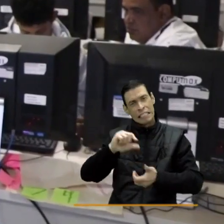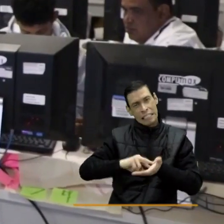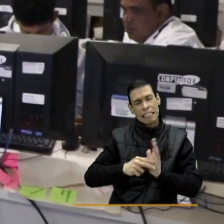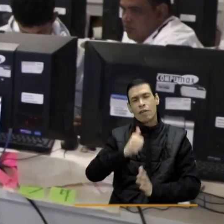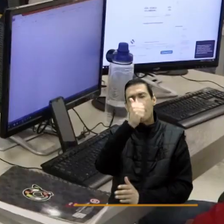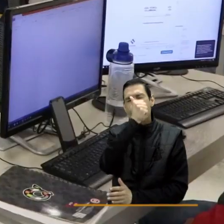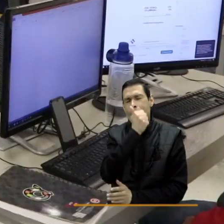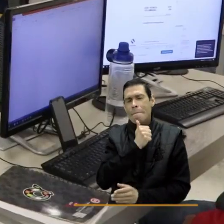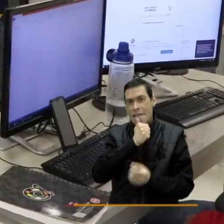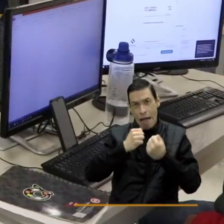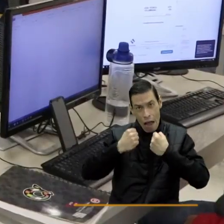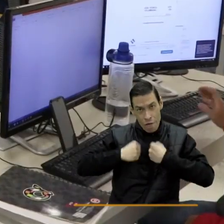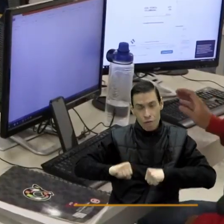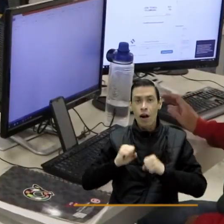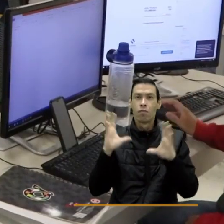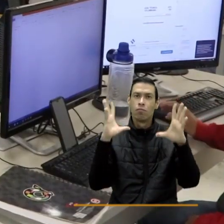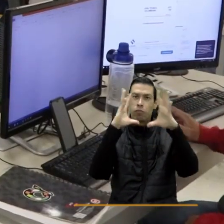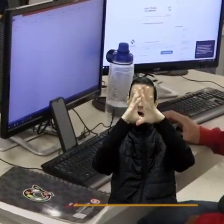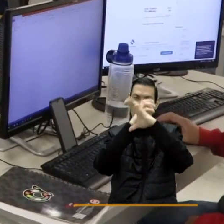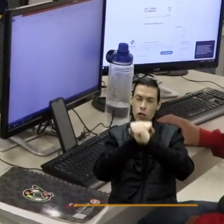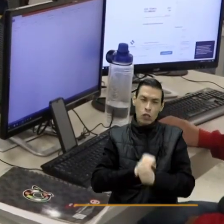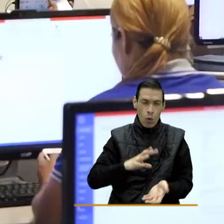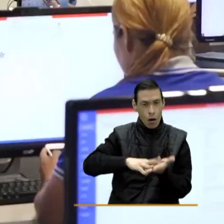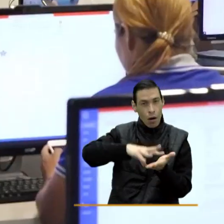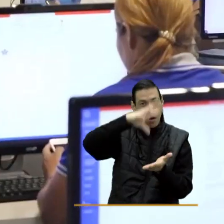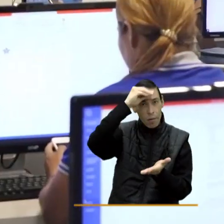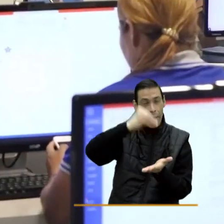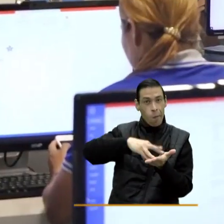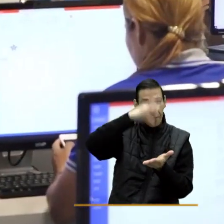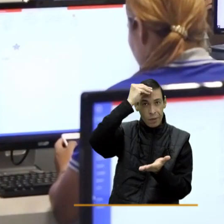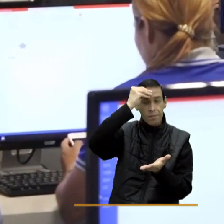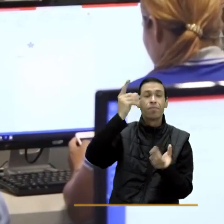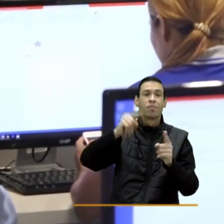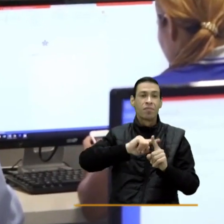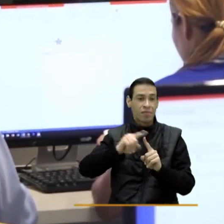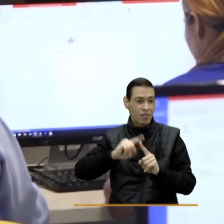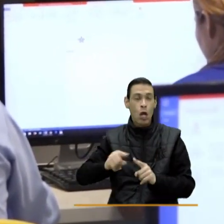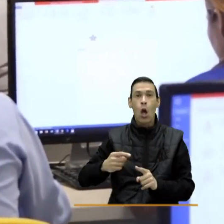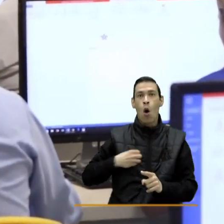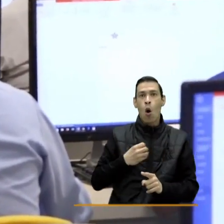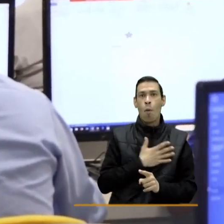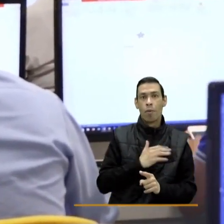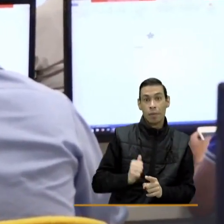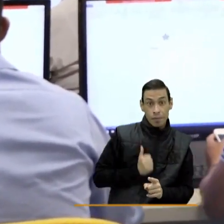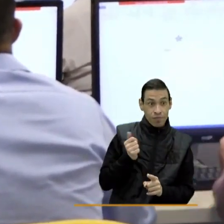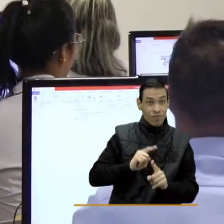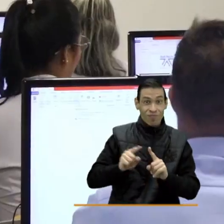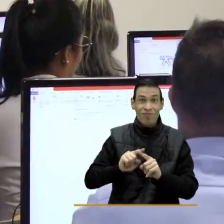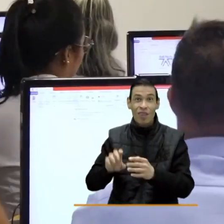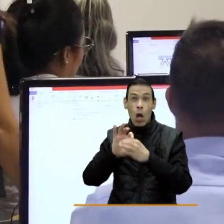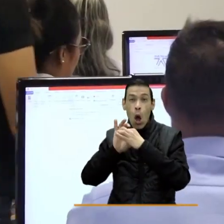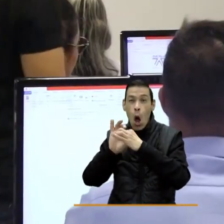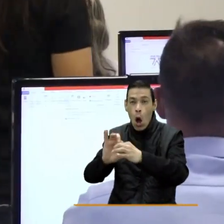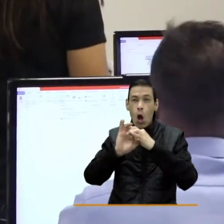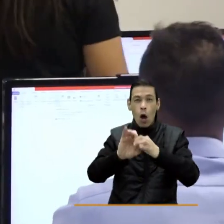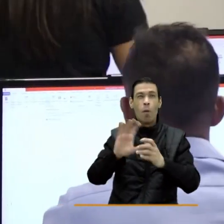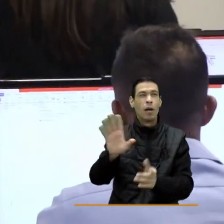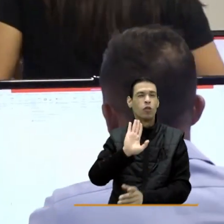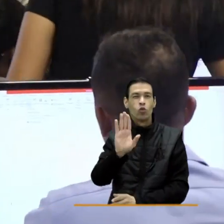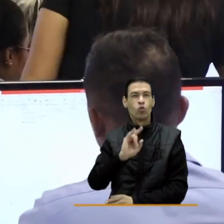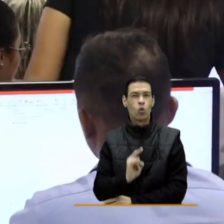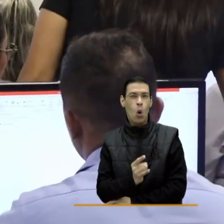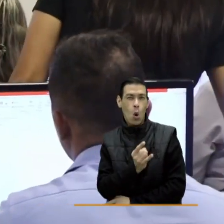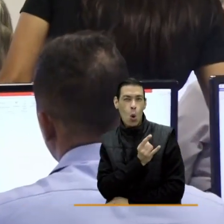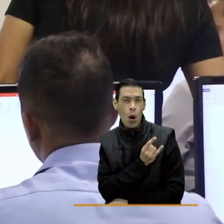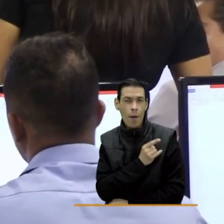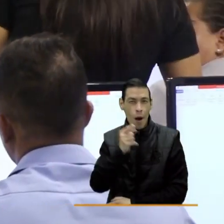sacrificio para poder cualificarse y también tener la oportunidad con los diferentes convenios que tenemos nosotros con las